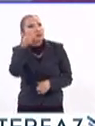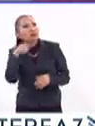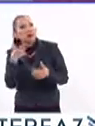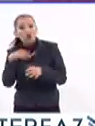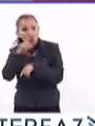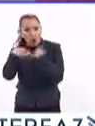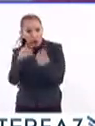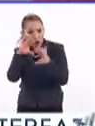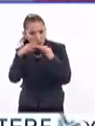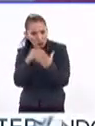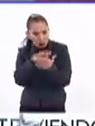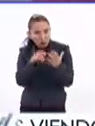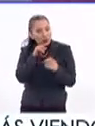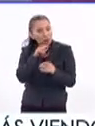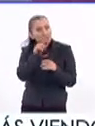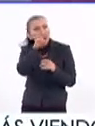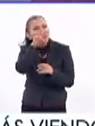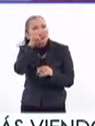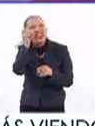que no asisten al club de lectura.